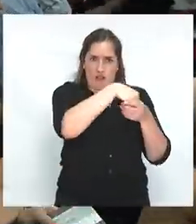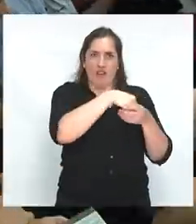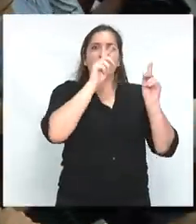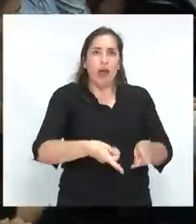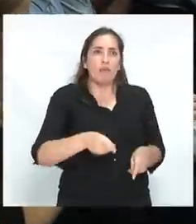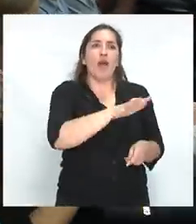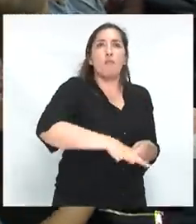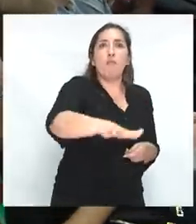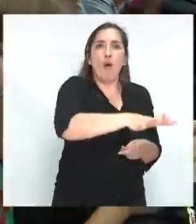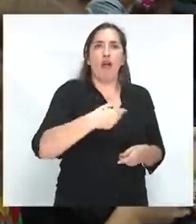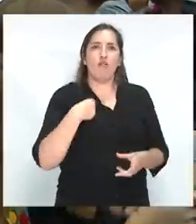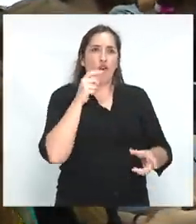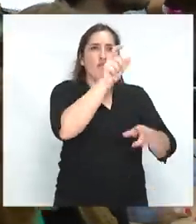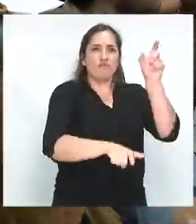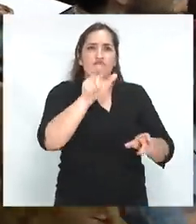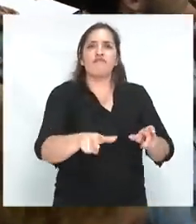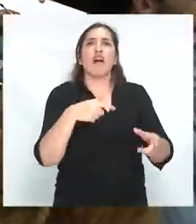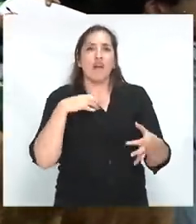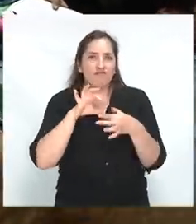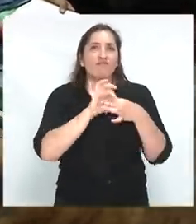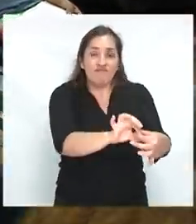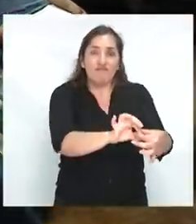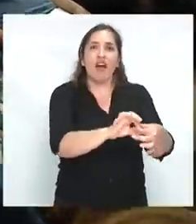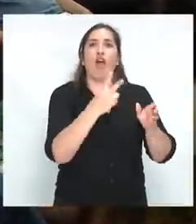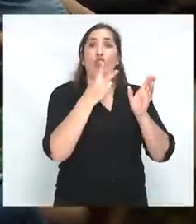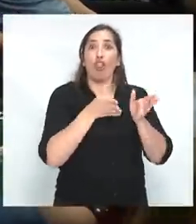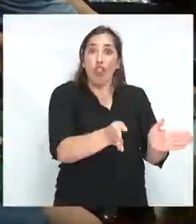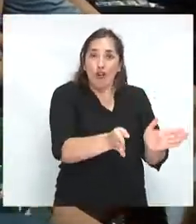de ambas da gobernabilidad a los gobiernos progresistas.